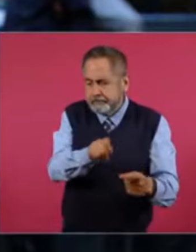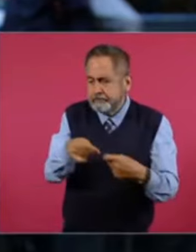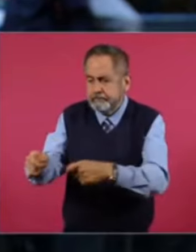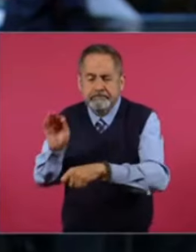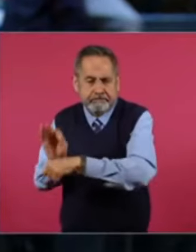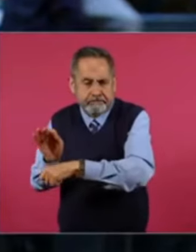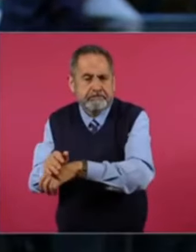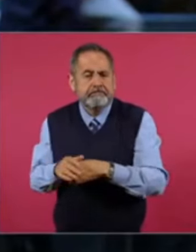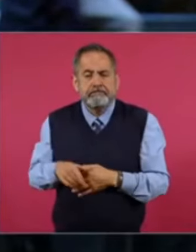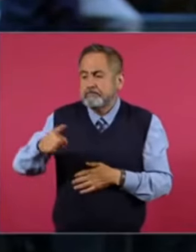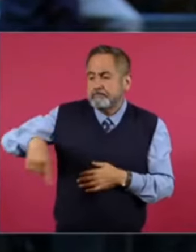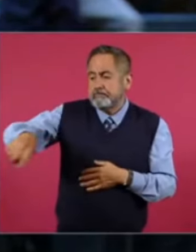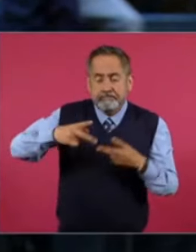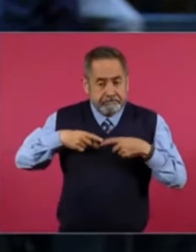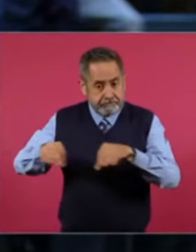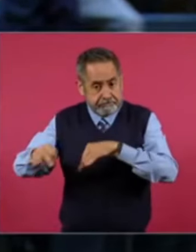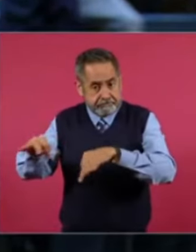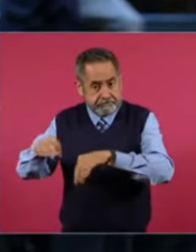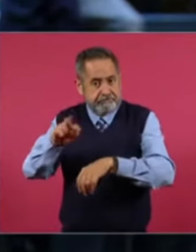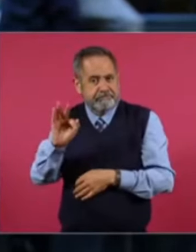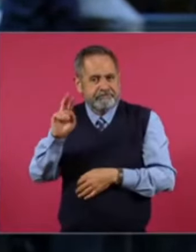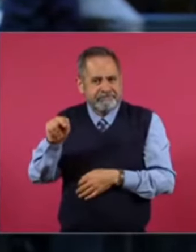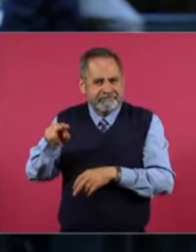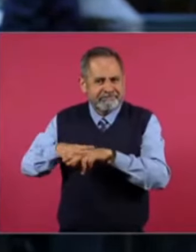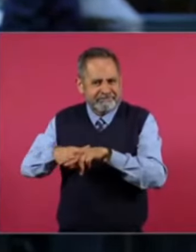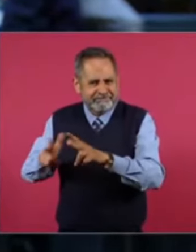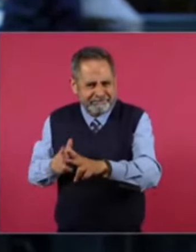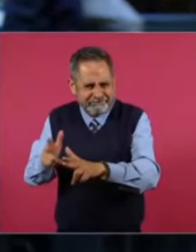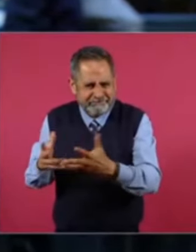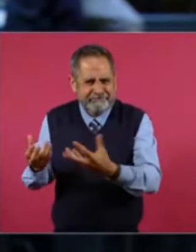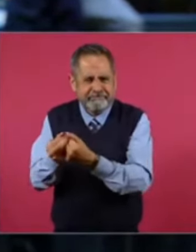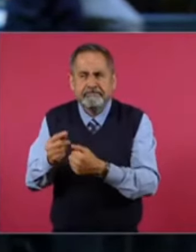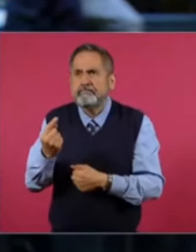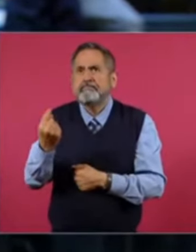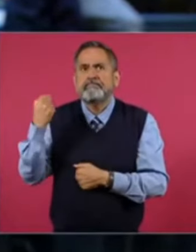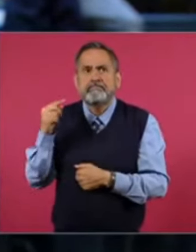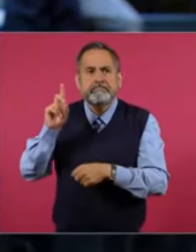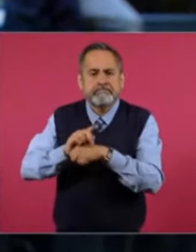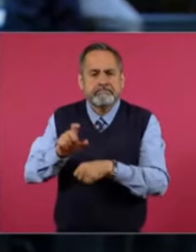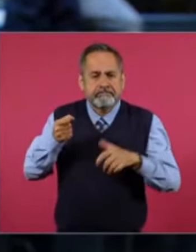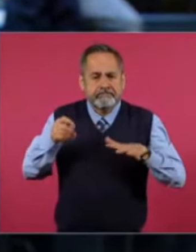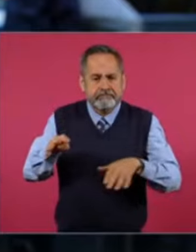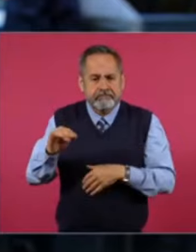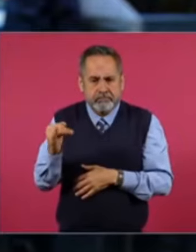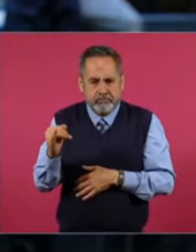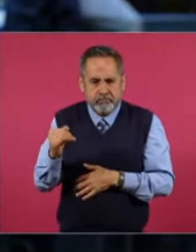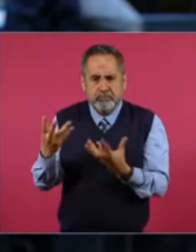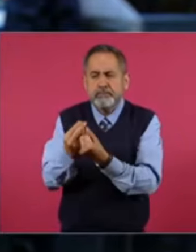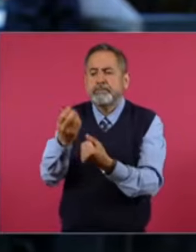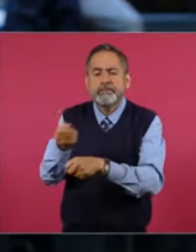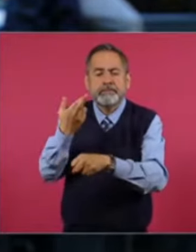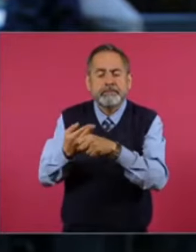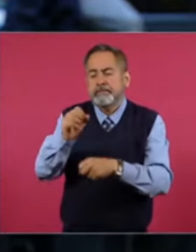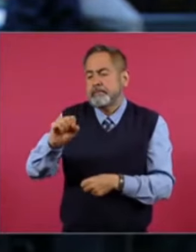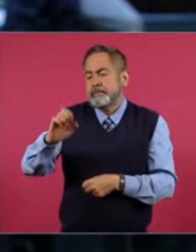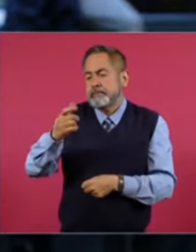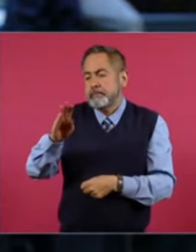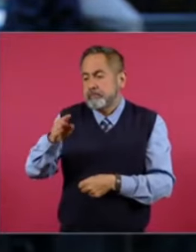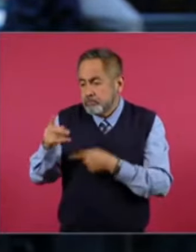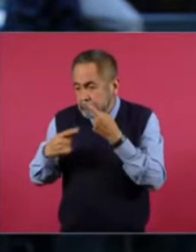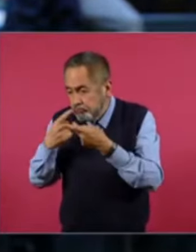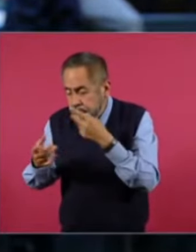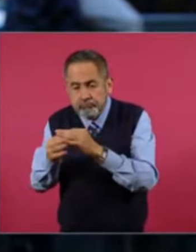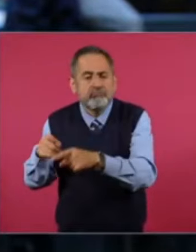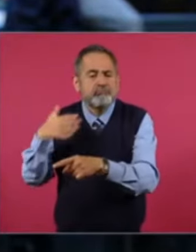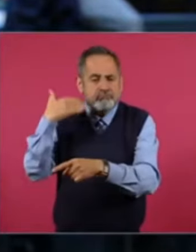extrabajadores integrados. En el frente ferrocarrilero. De esta. De reconstrucción sindical. Se reunieron el 29 de junio. Con autoridades de la Secretaría de Gobernación. Quienes le informaron.